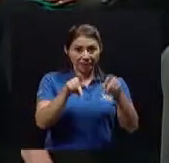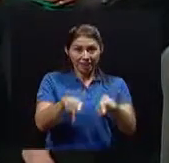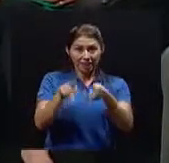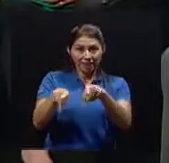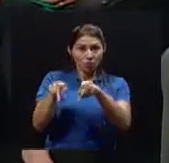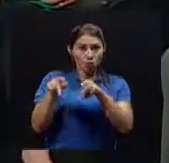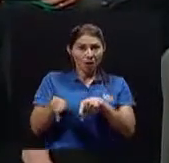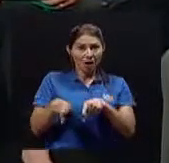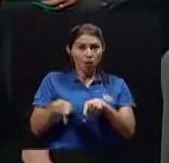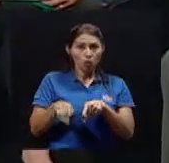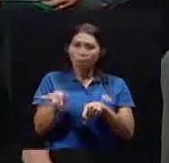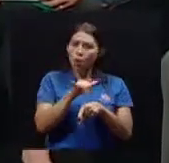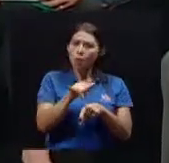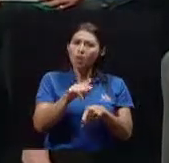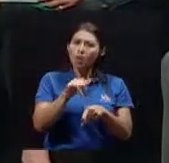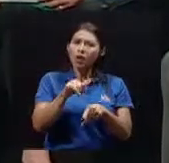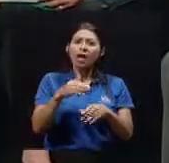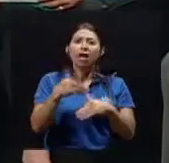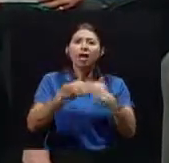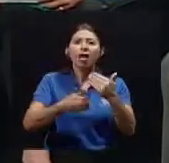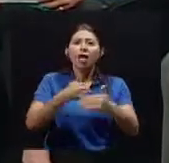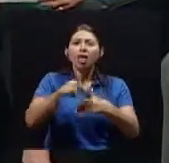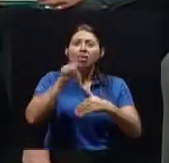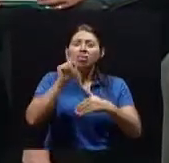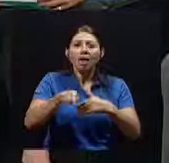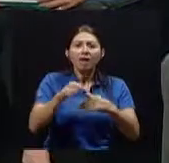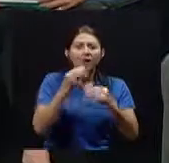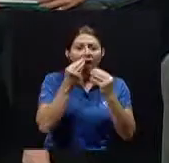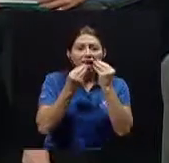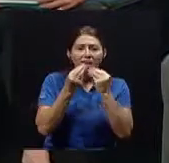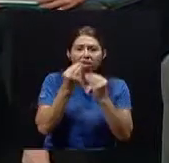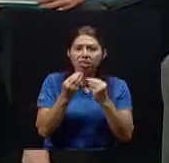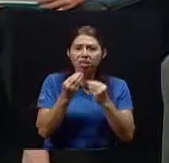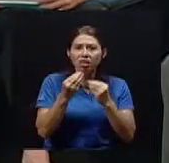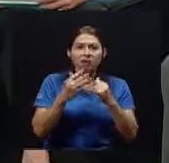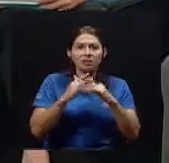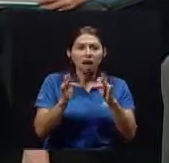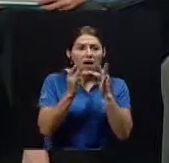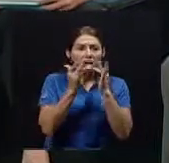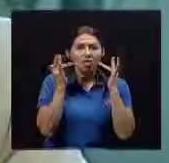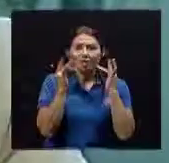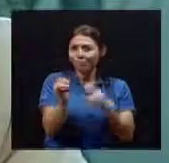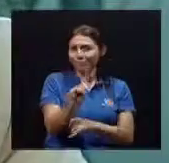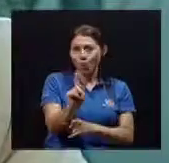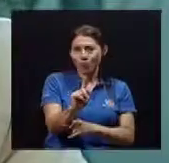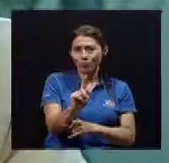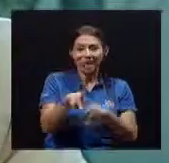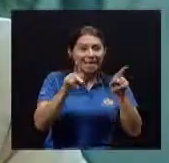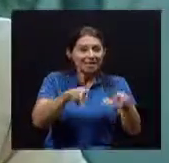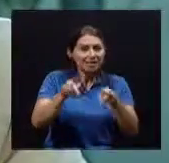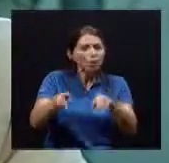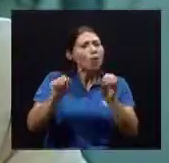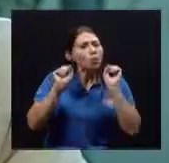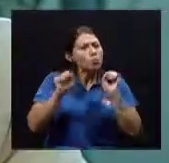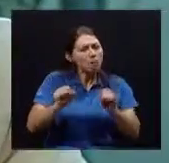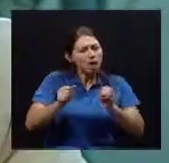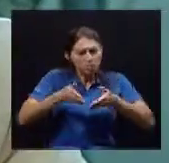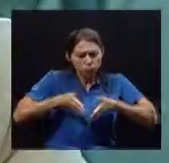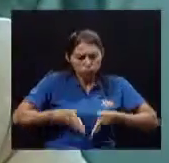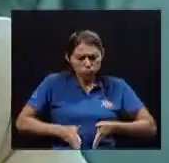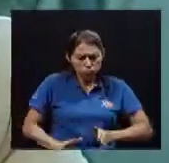destinado A perder los dientes El ser humano Está destinado A morir con dientes Así es El problema es